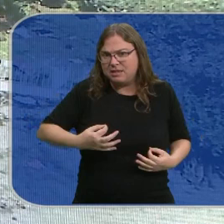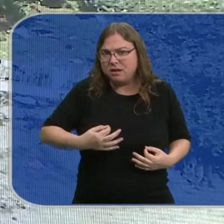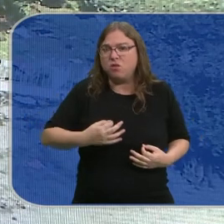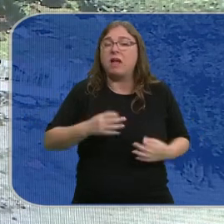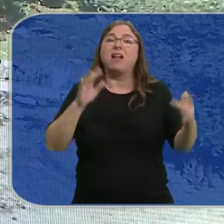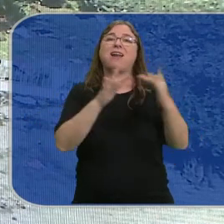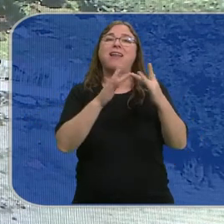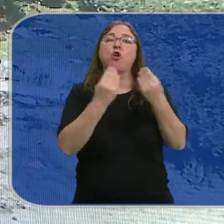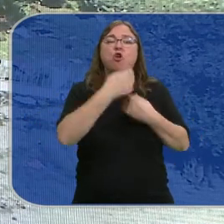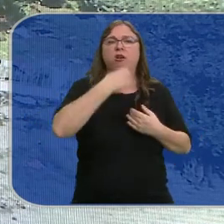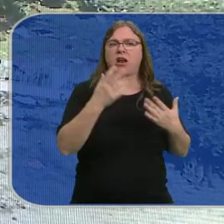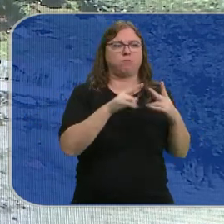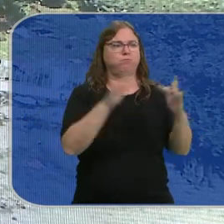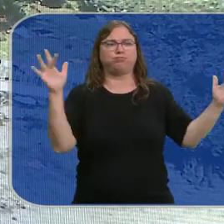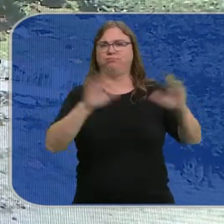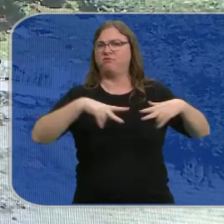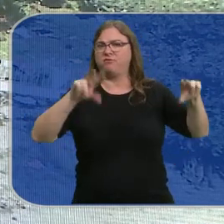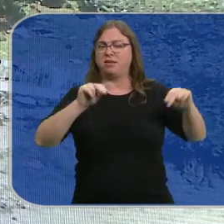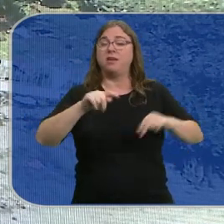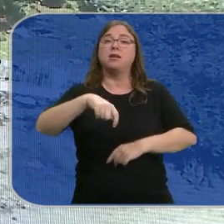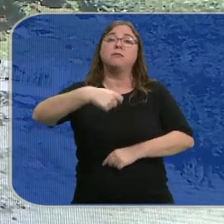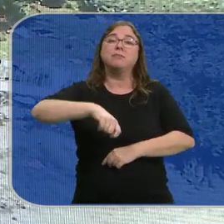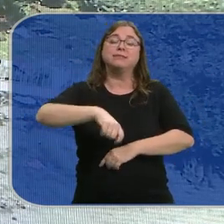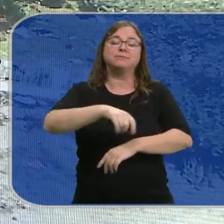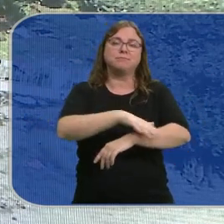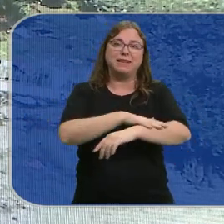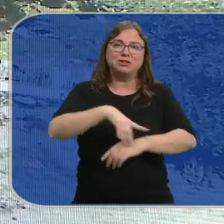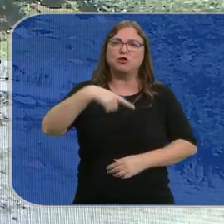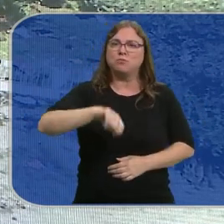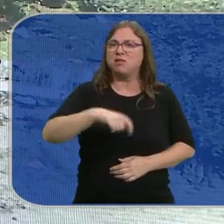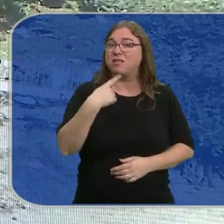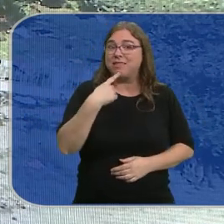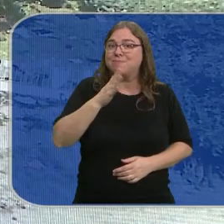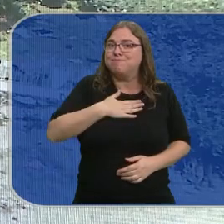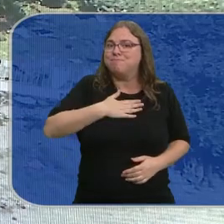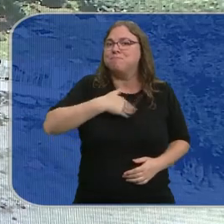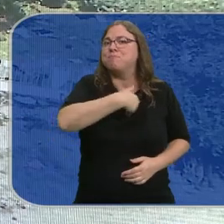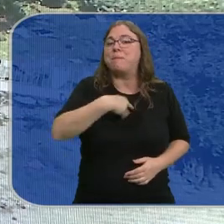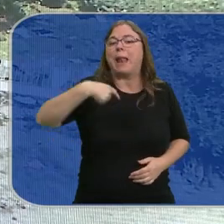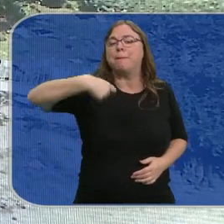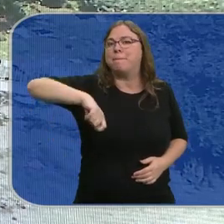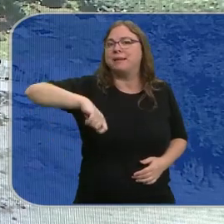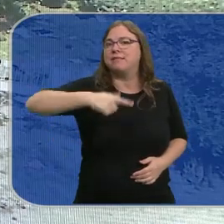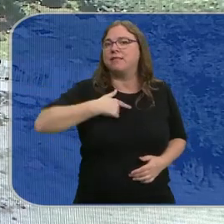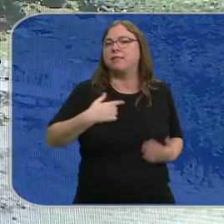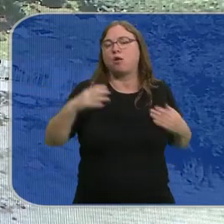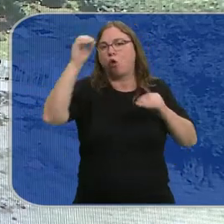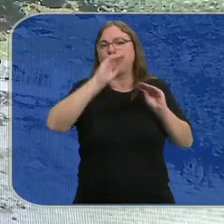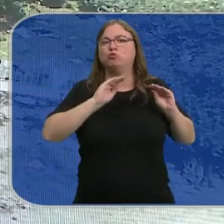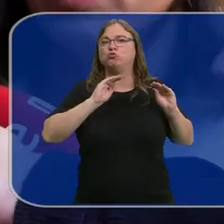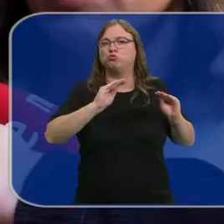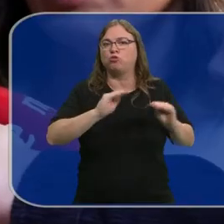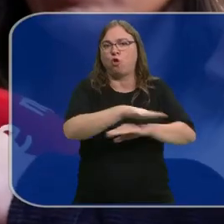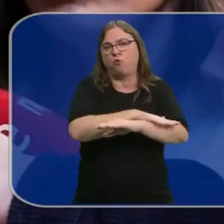suspendan las relaciones de España con Israel. El ministro de la Presidencia, por su parte, ha vuelto a recordar que es el presidente el que marca la posición del Ejecutivo.